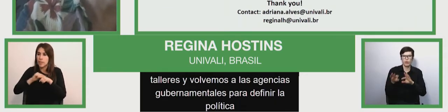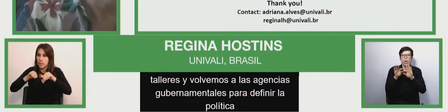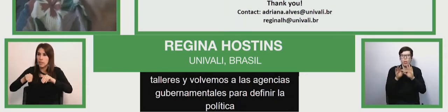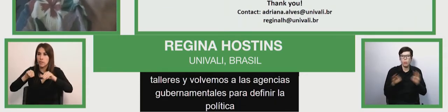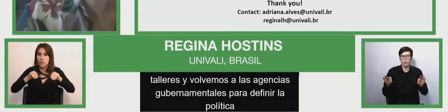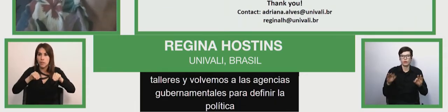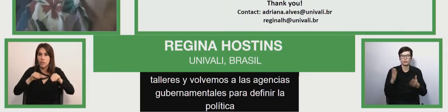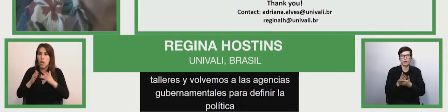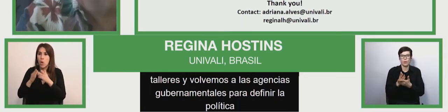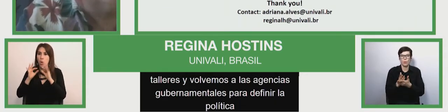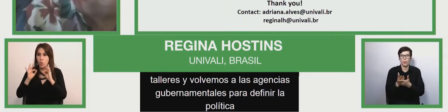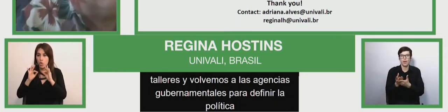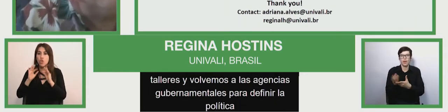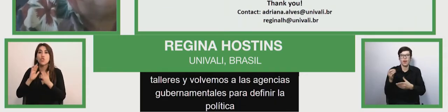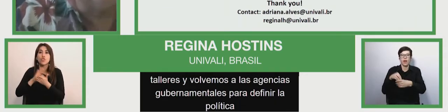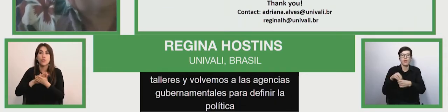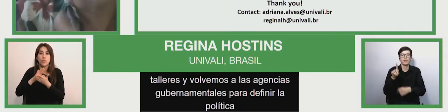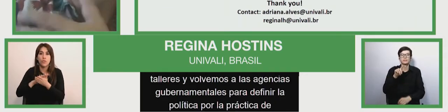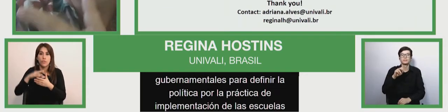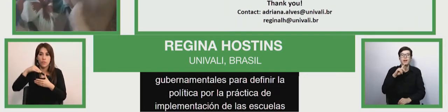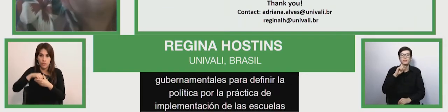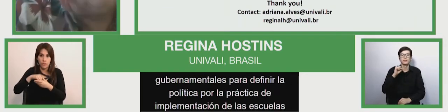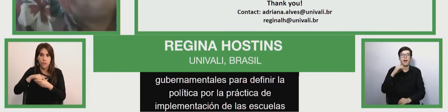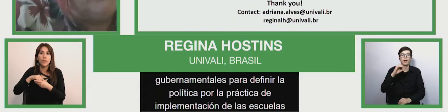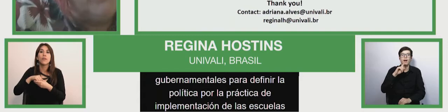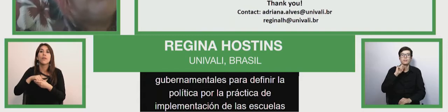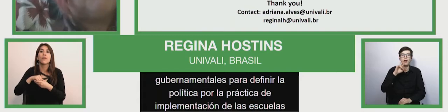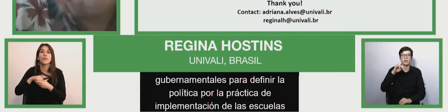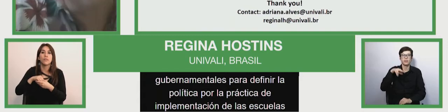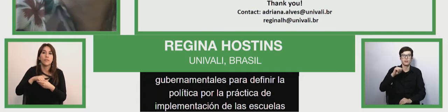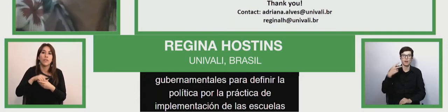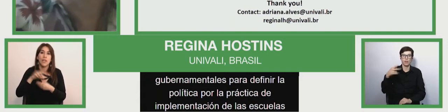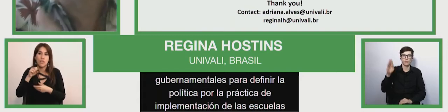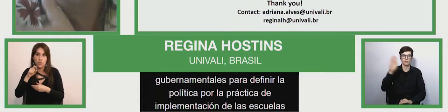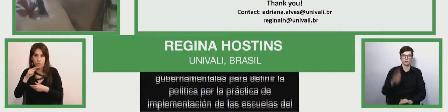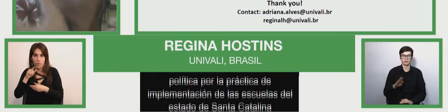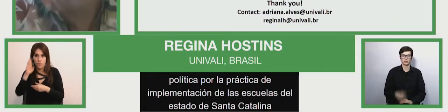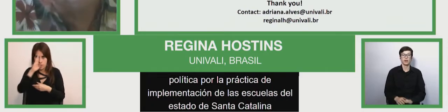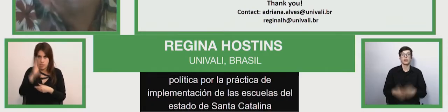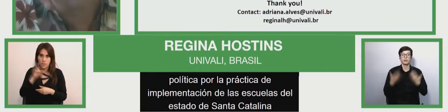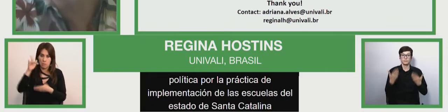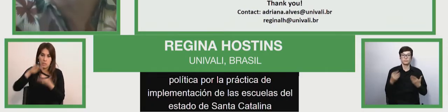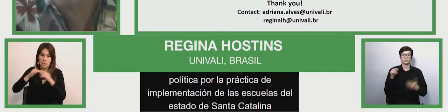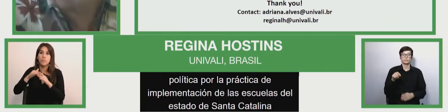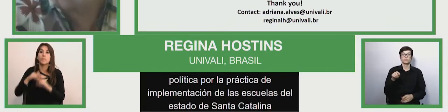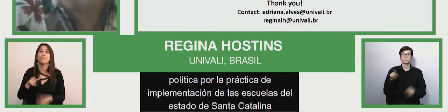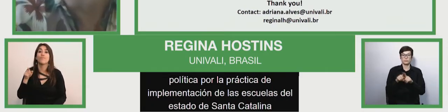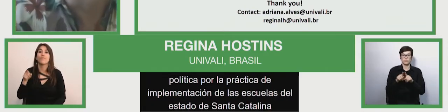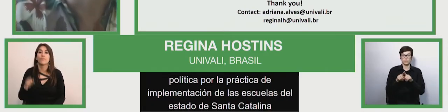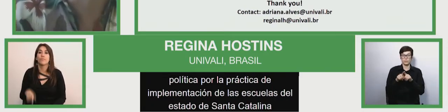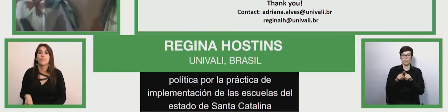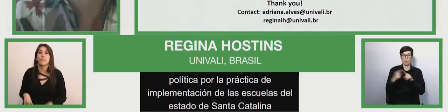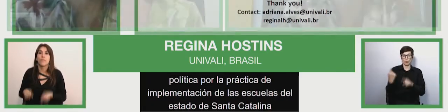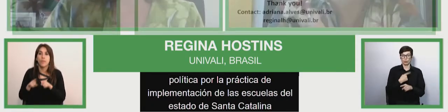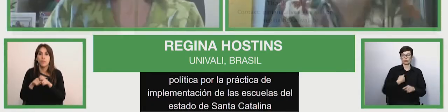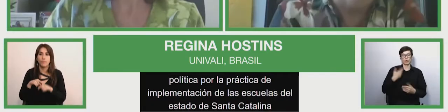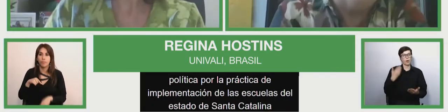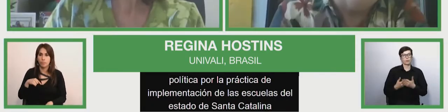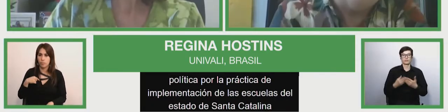estado de Santa Catarina. Entonces, apreciamos esta oportunidad para presentar nuestra investigación